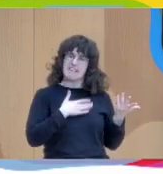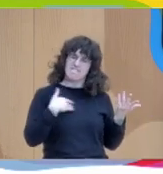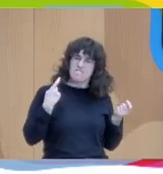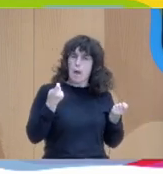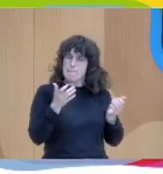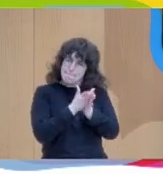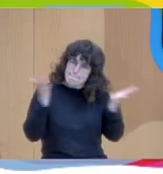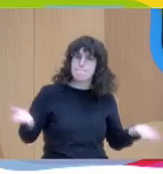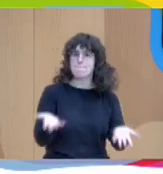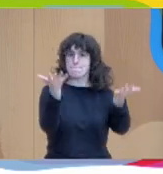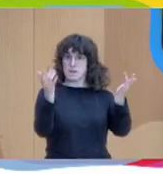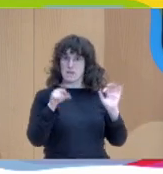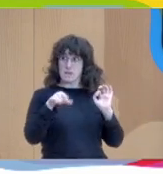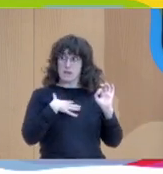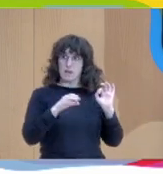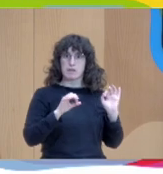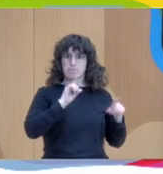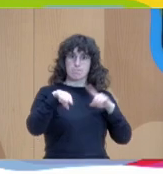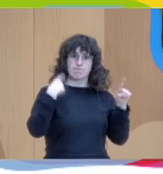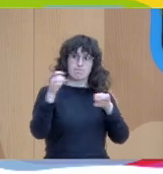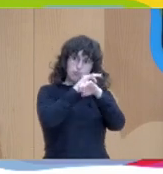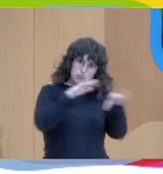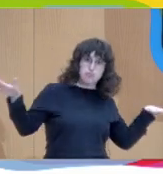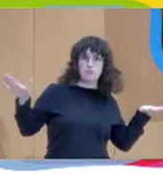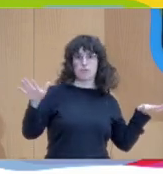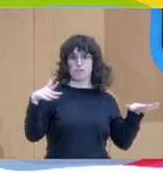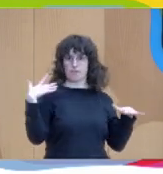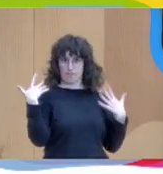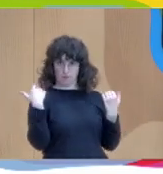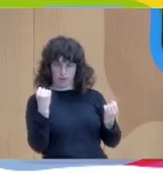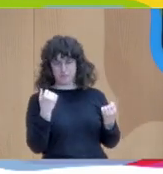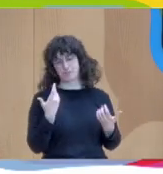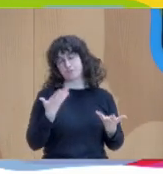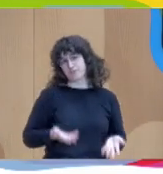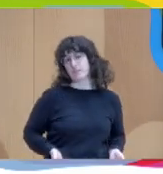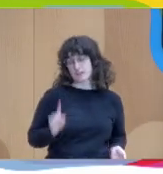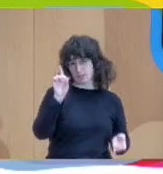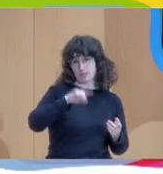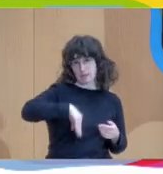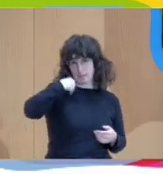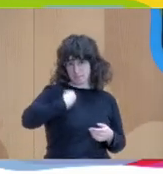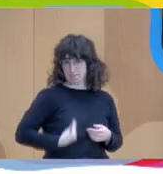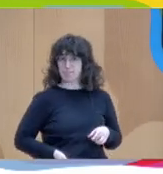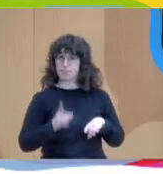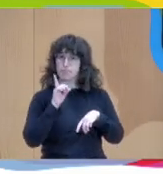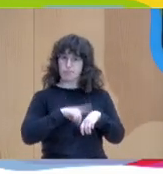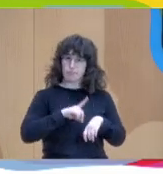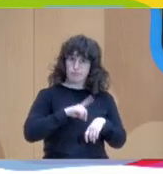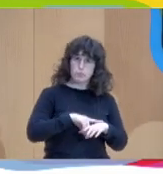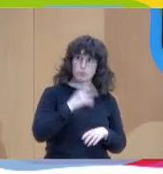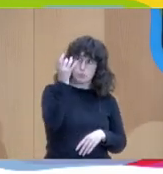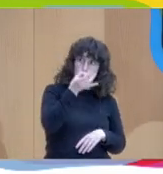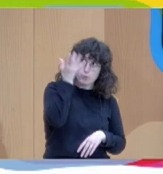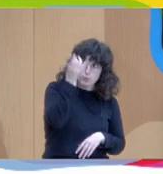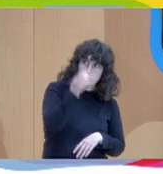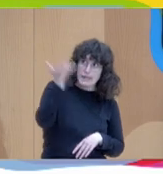una onda expansiva muy potente y luego junto con eso también estamos siguiendo explorando iniciativas muy interesantes como